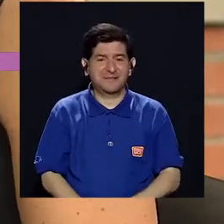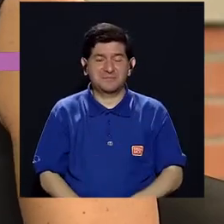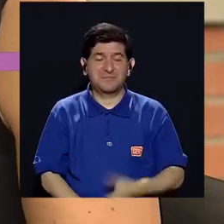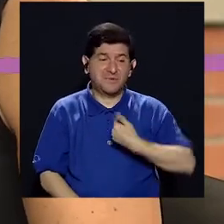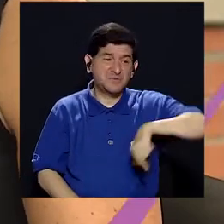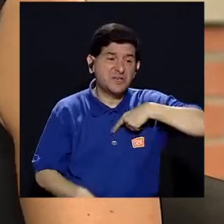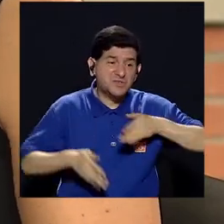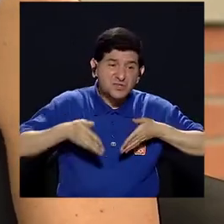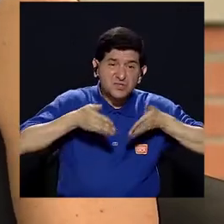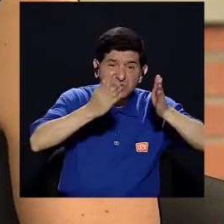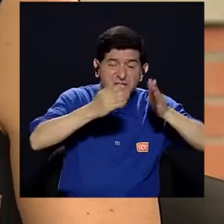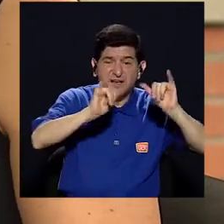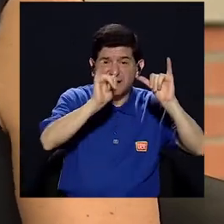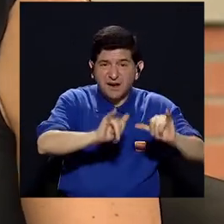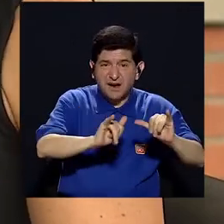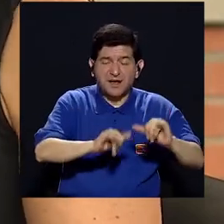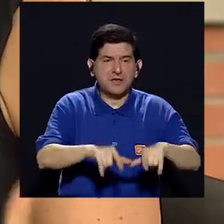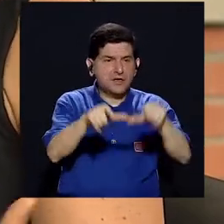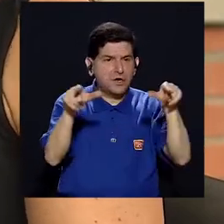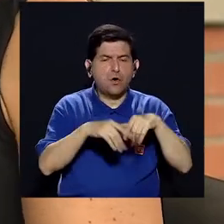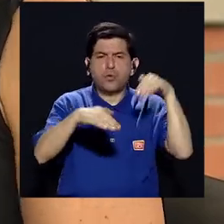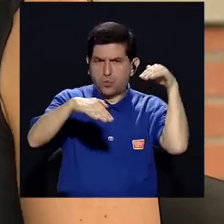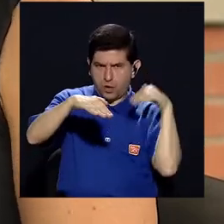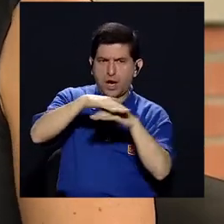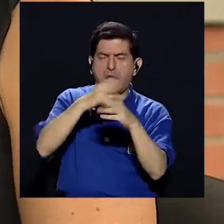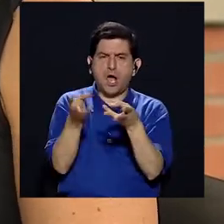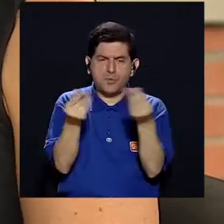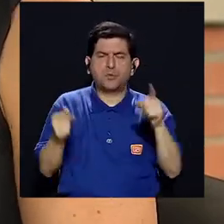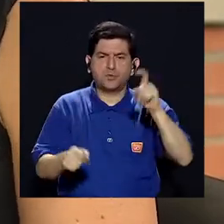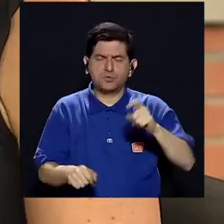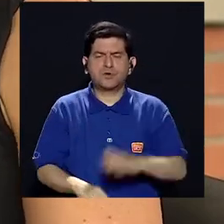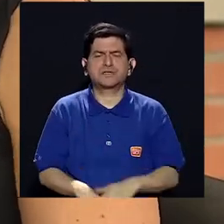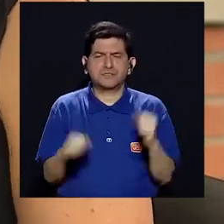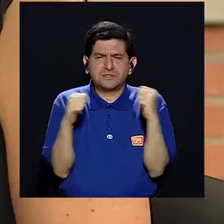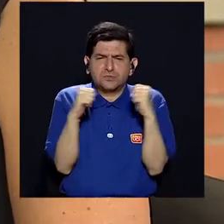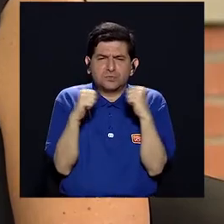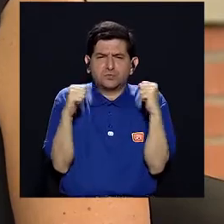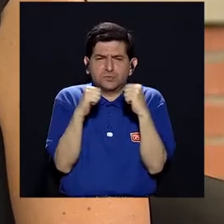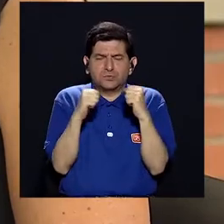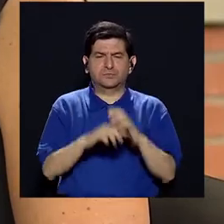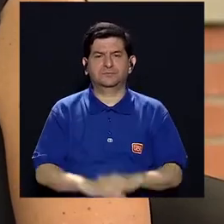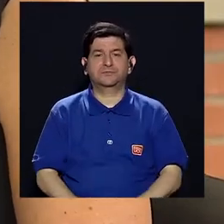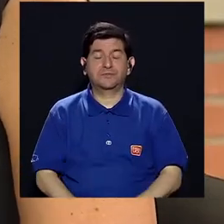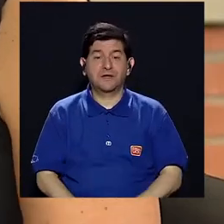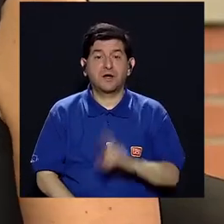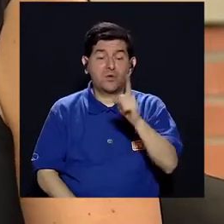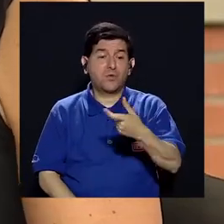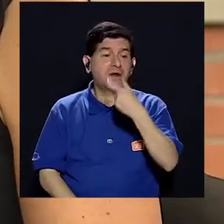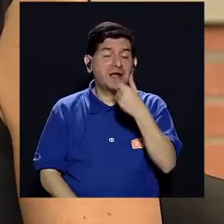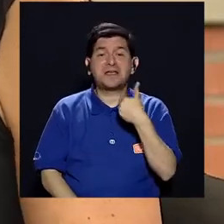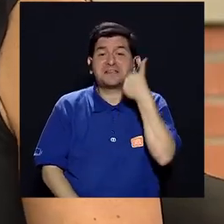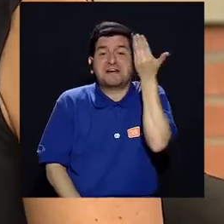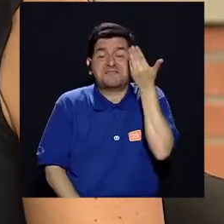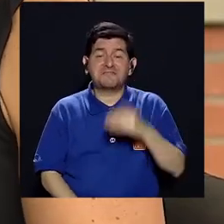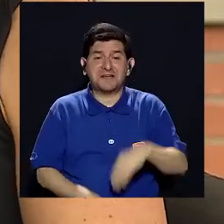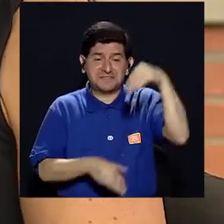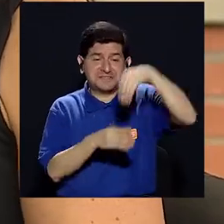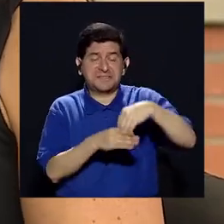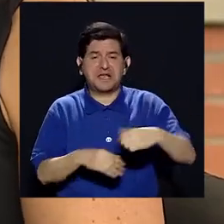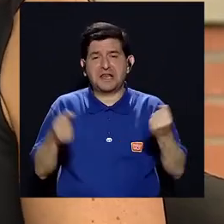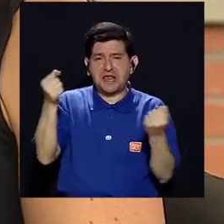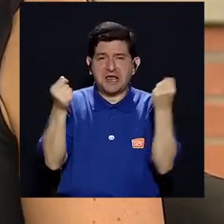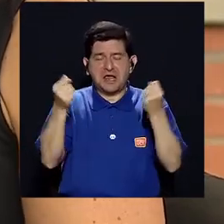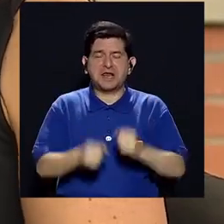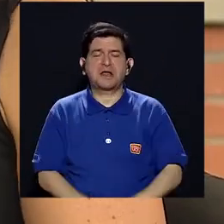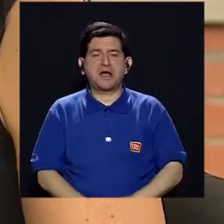que tengamos. Si andamos en la calle, si tenemos un lugar apto para guardar productos que necesiten refrigeración, por ejemplo. Entonces, pues una galleta es fácil de echar en el